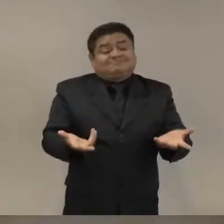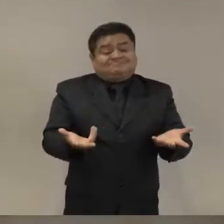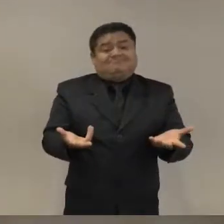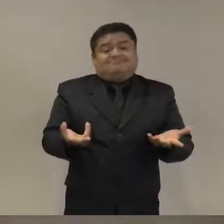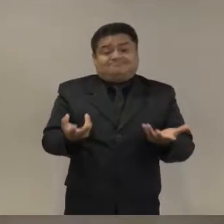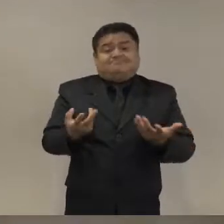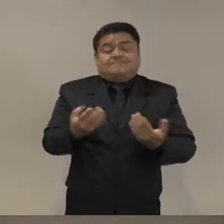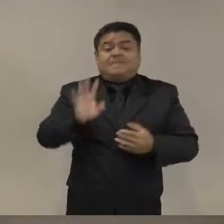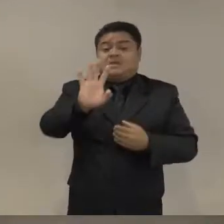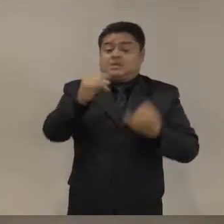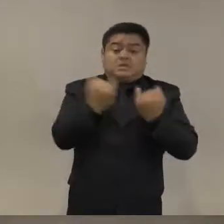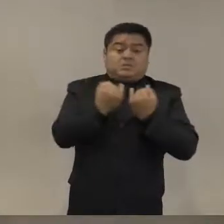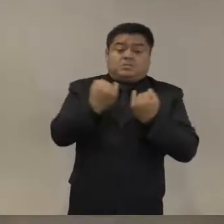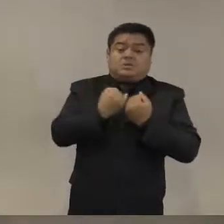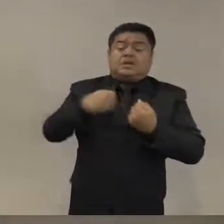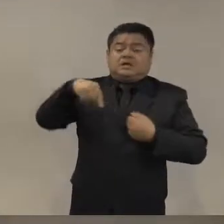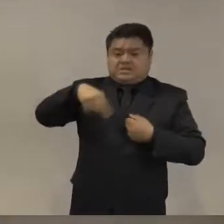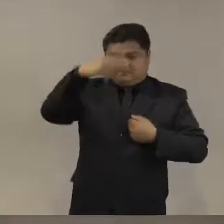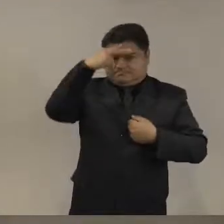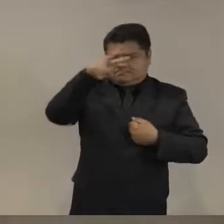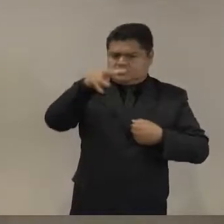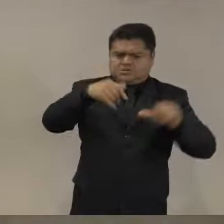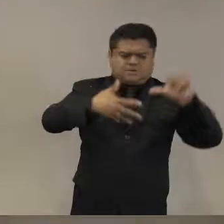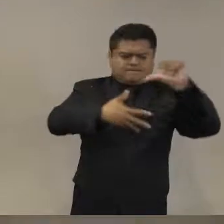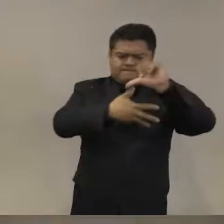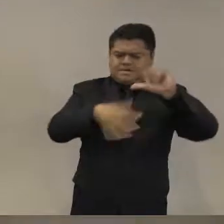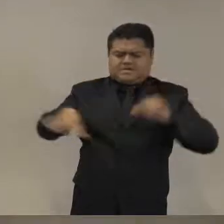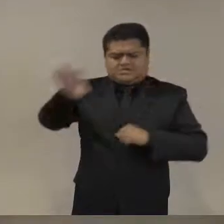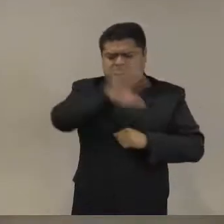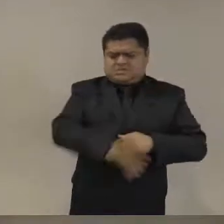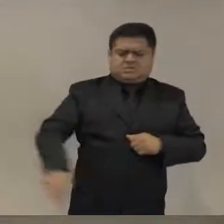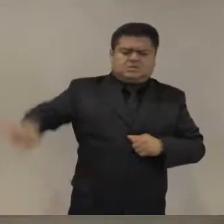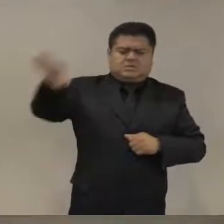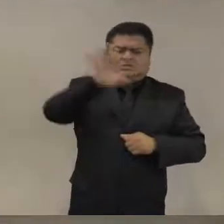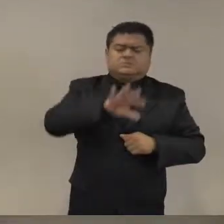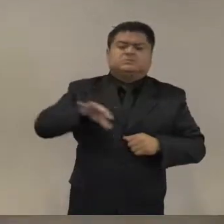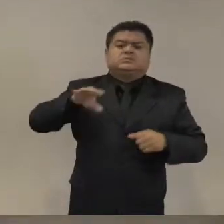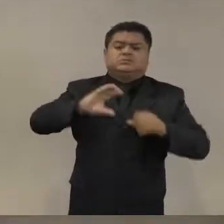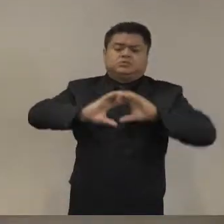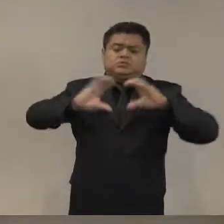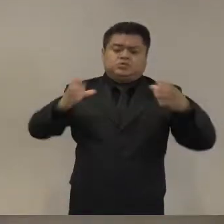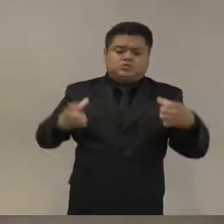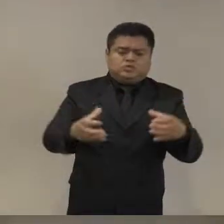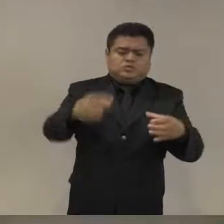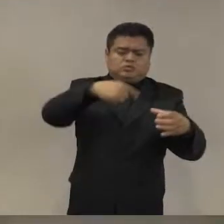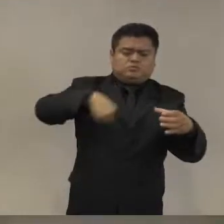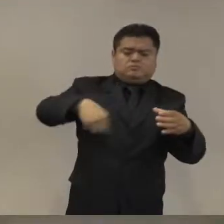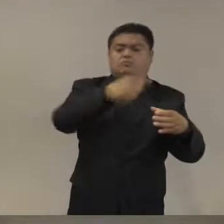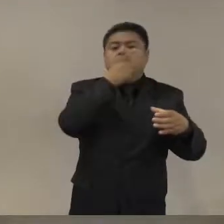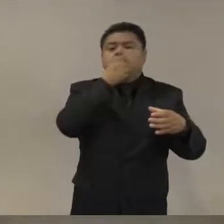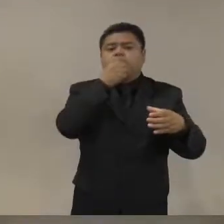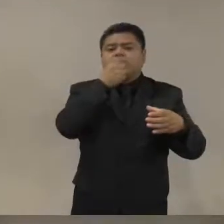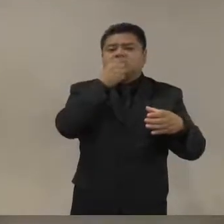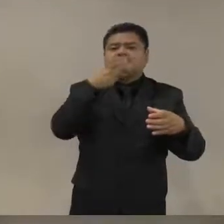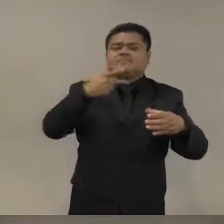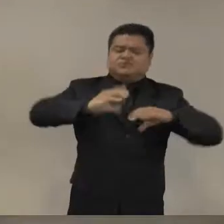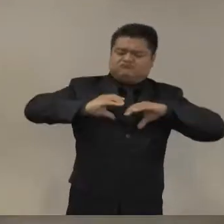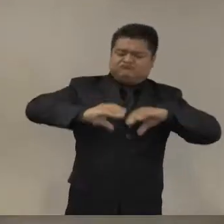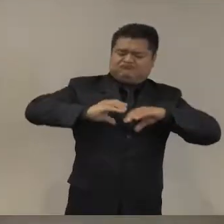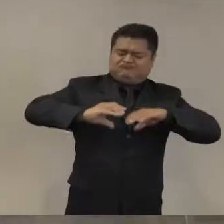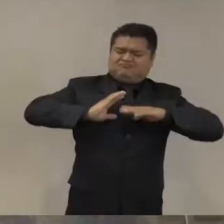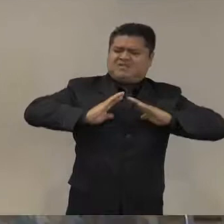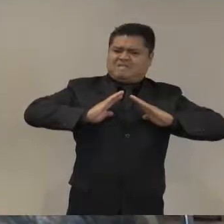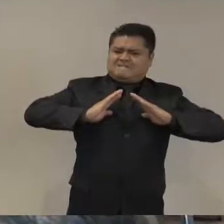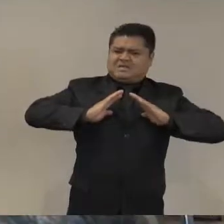ustedes saben muy bien en México. Pero nada de eso es suficiente como respuesta a la inseguridad. Siempre